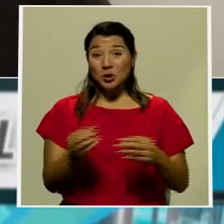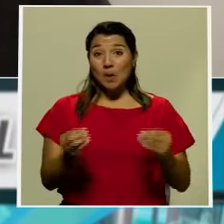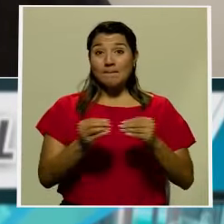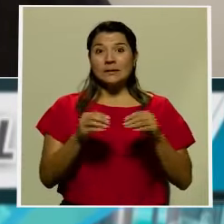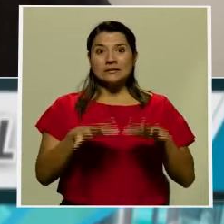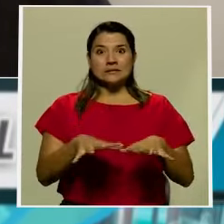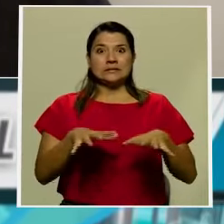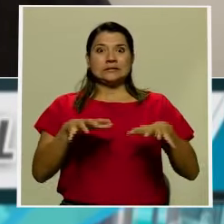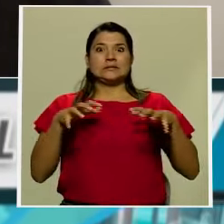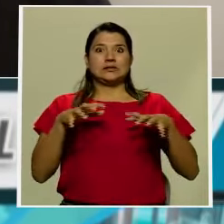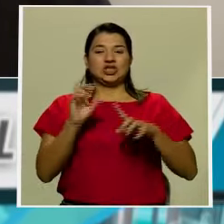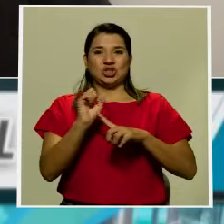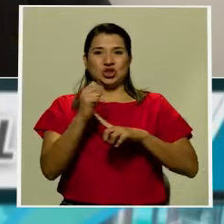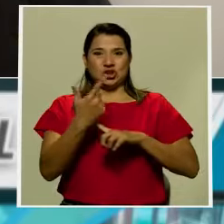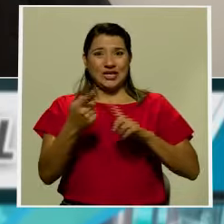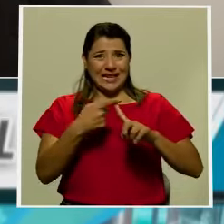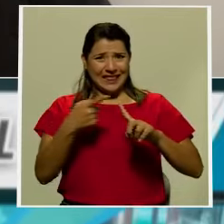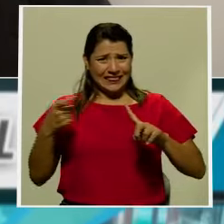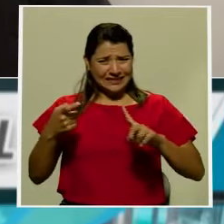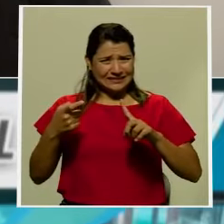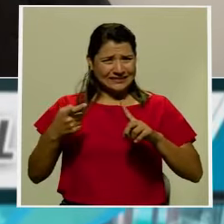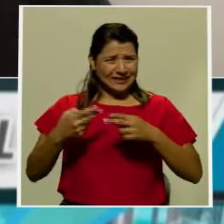desde la guerra de secesión.